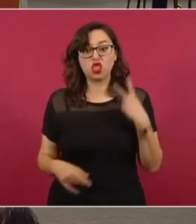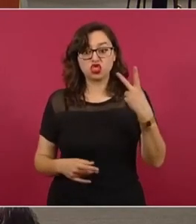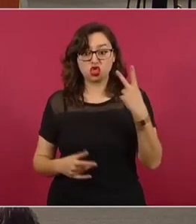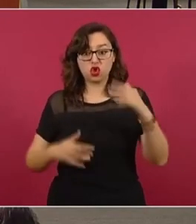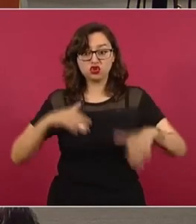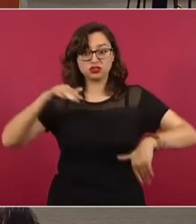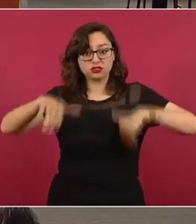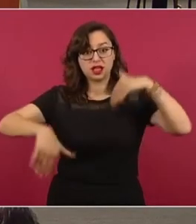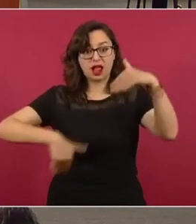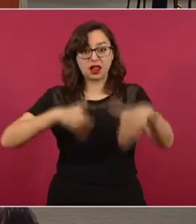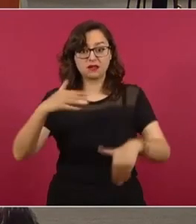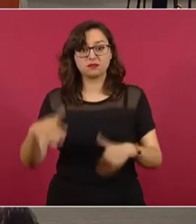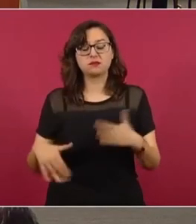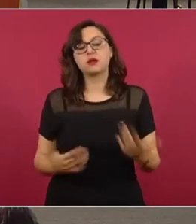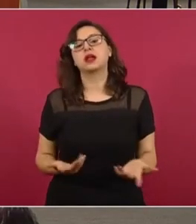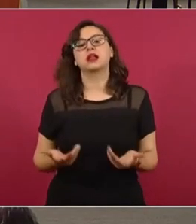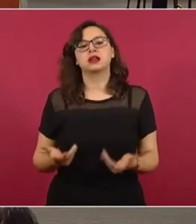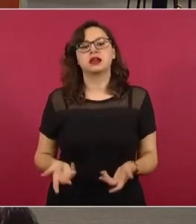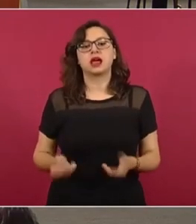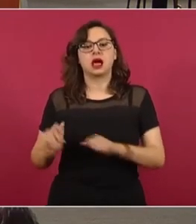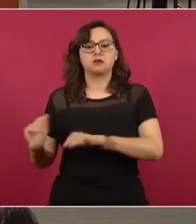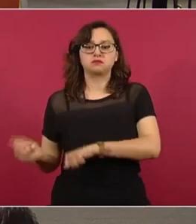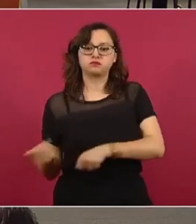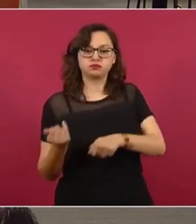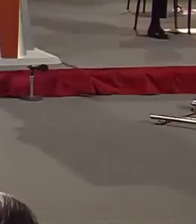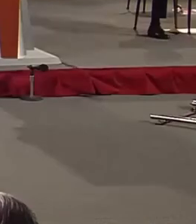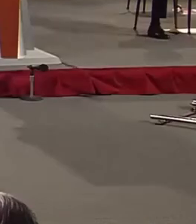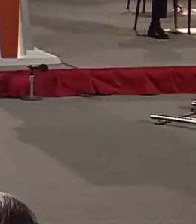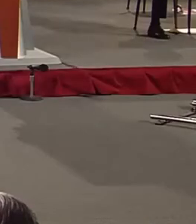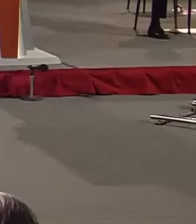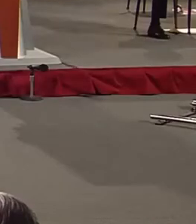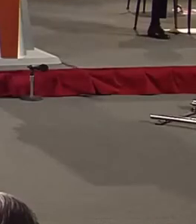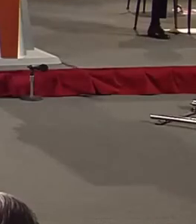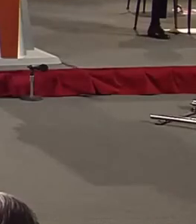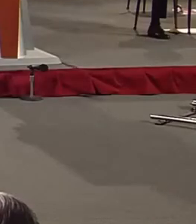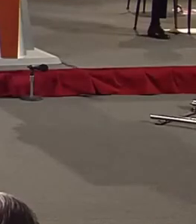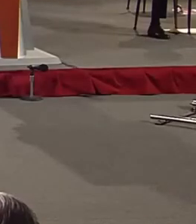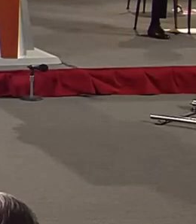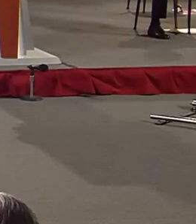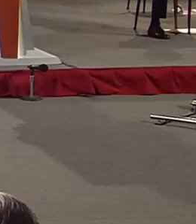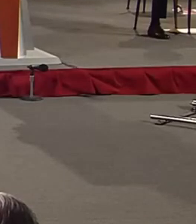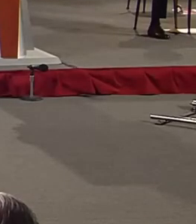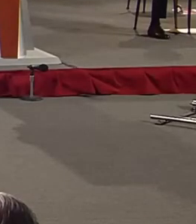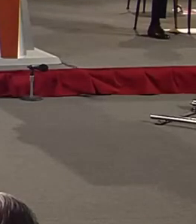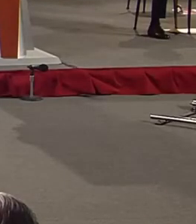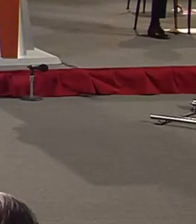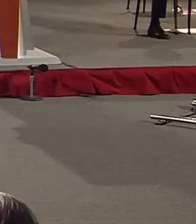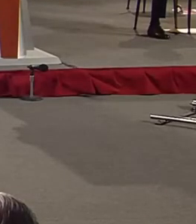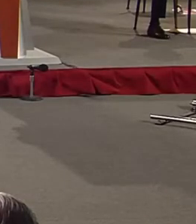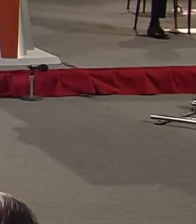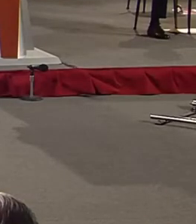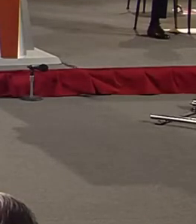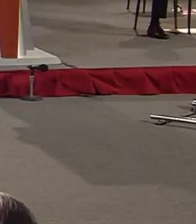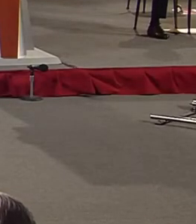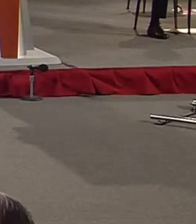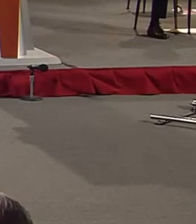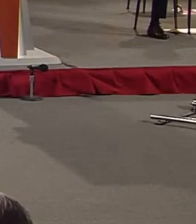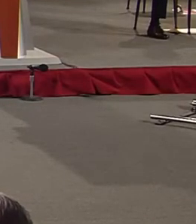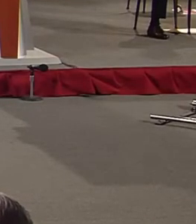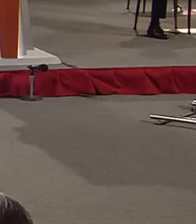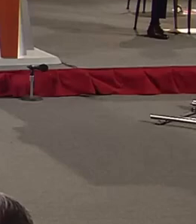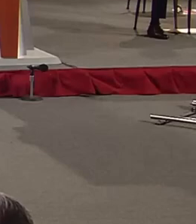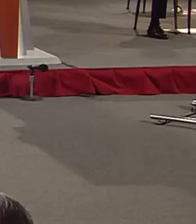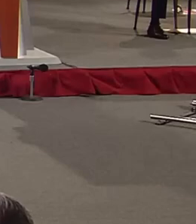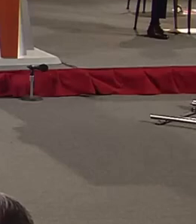de tenis, cancha de fútbol, una área boscosa, un huerto, cinco invernaderos,